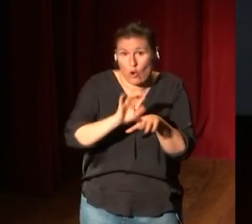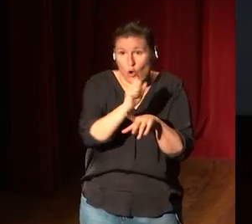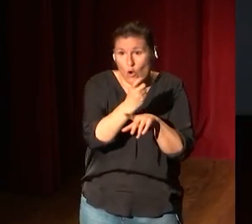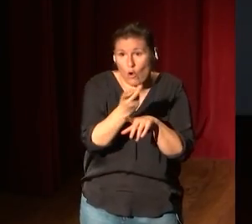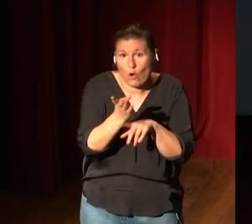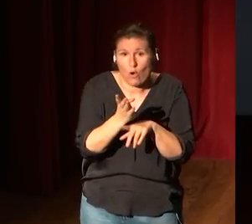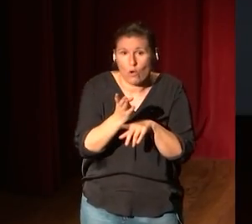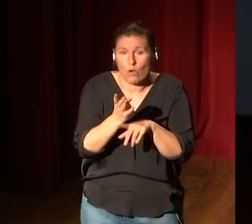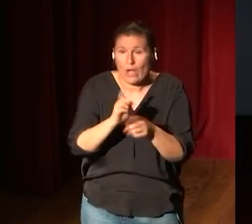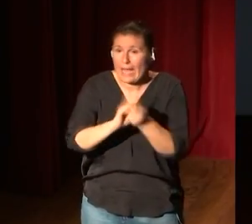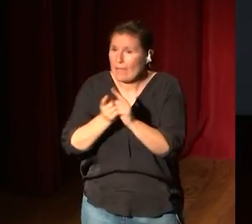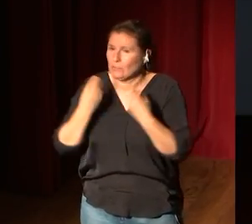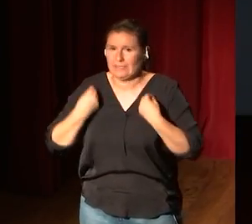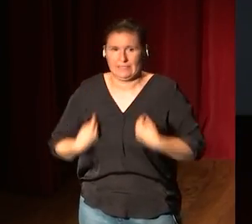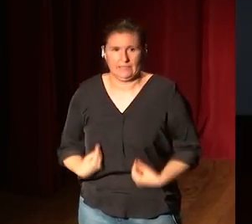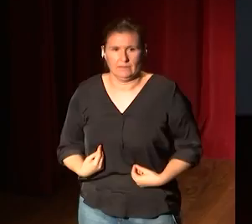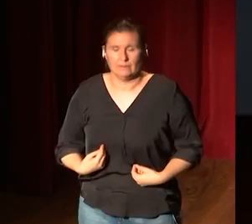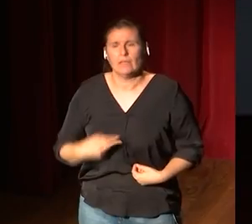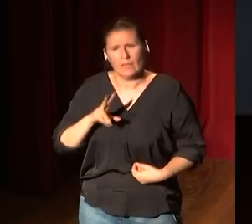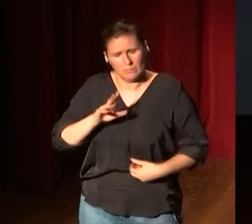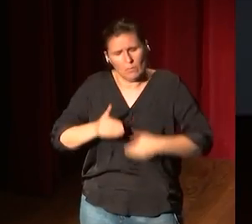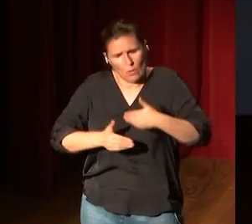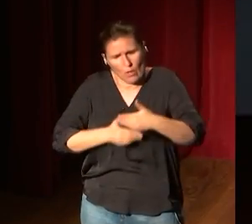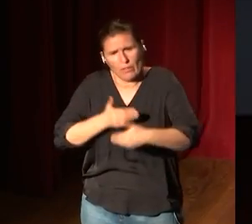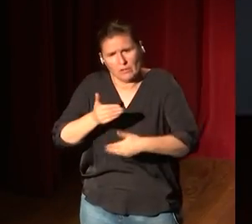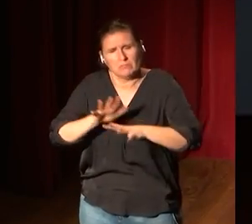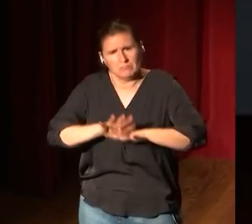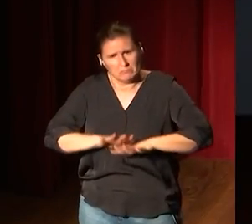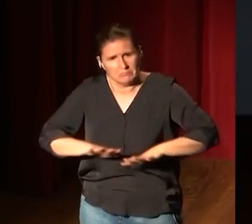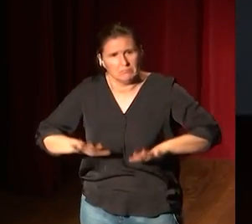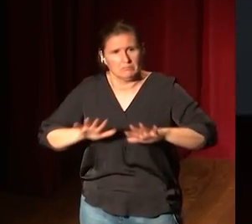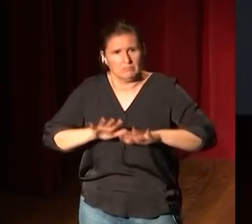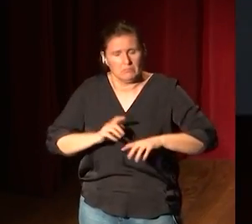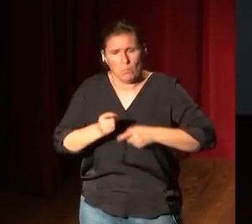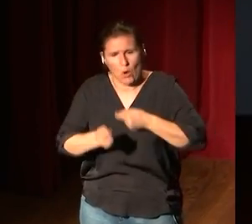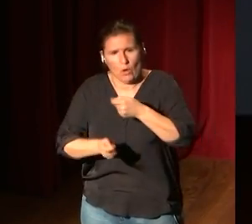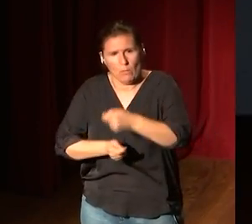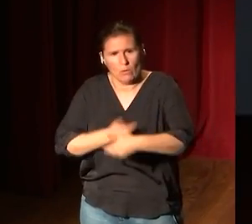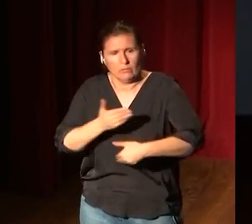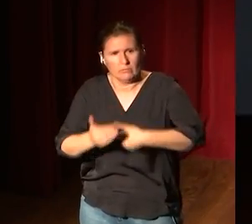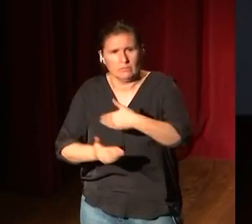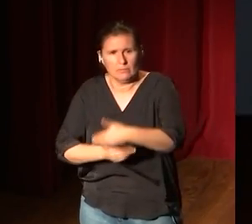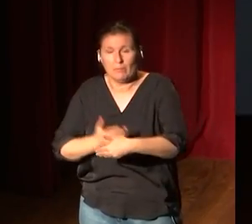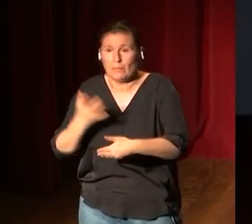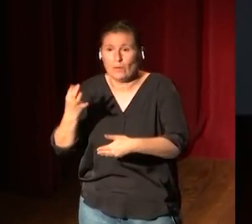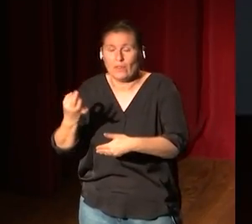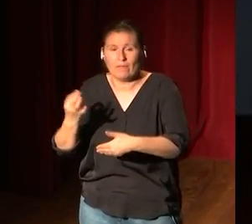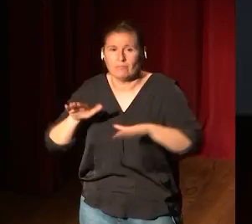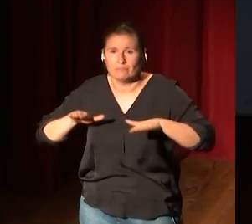el mismo cambio será un proceso será un proceso palautino pero deberíamos de tender hacia lo mismo